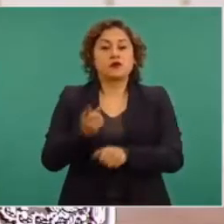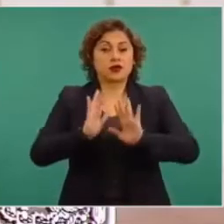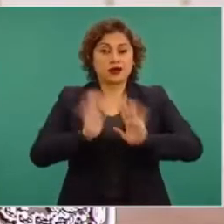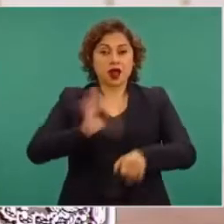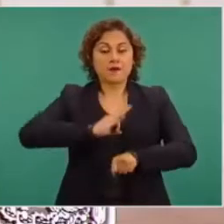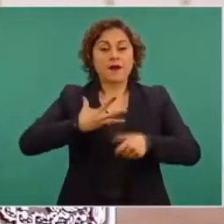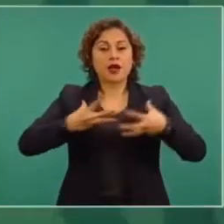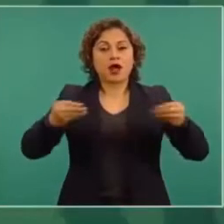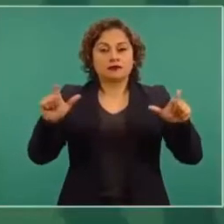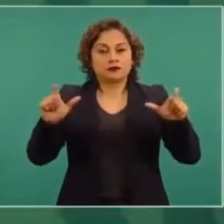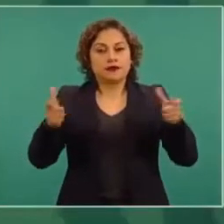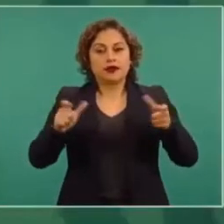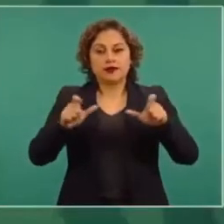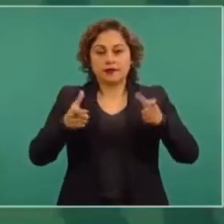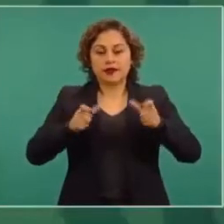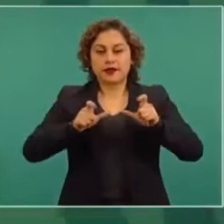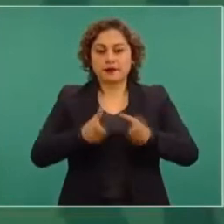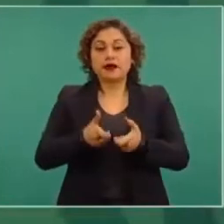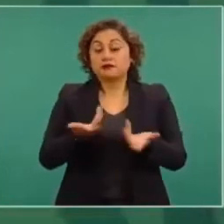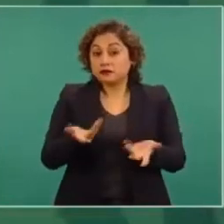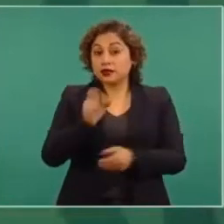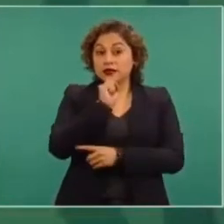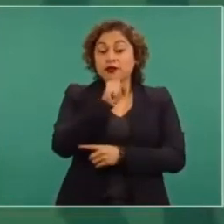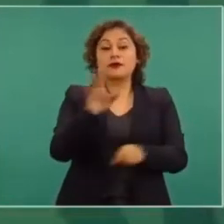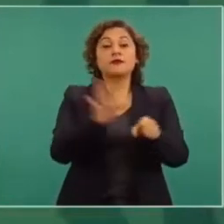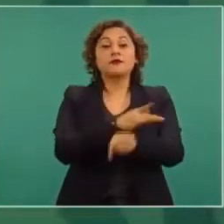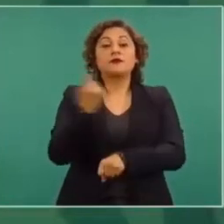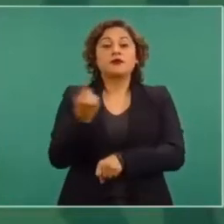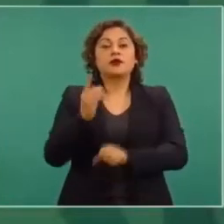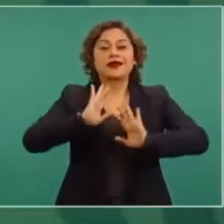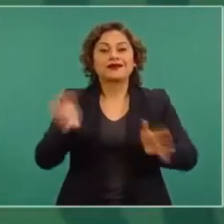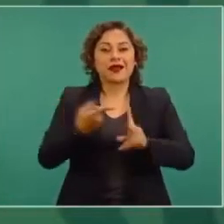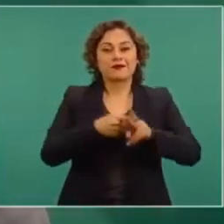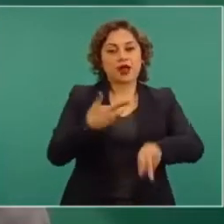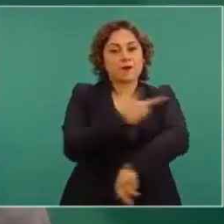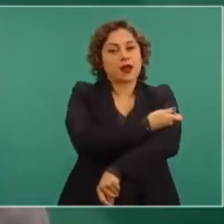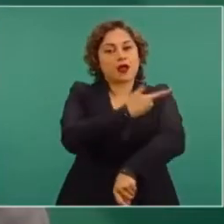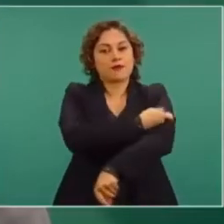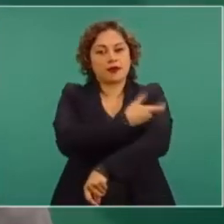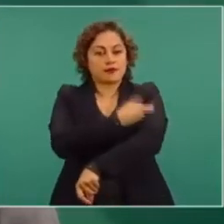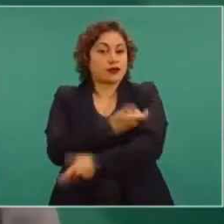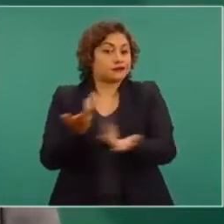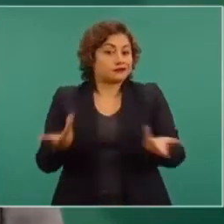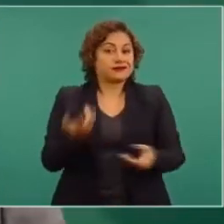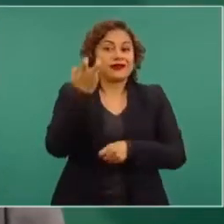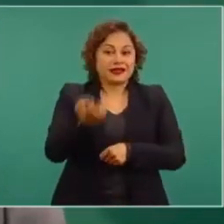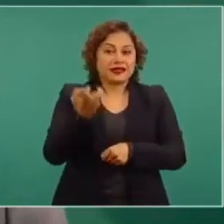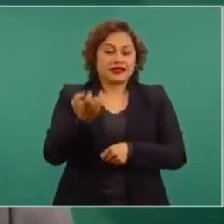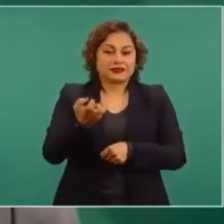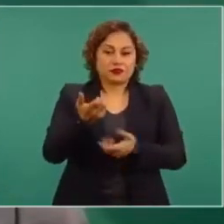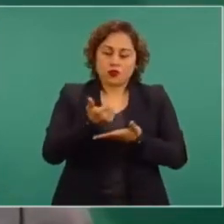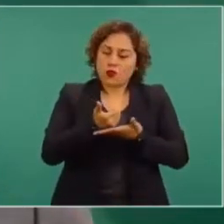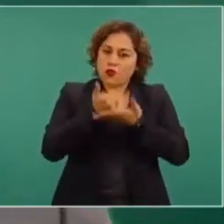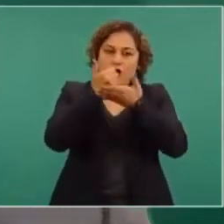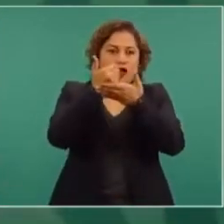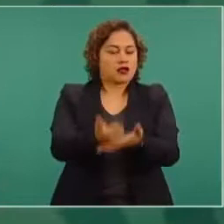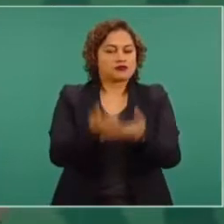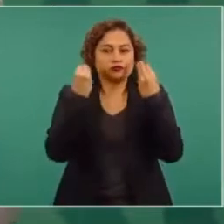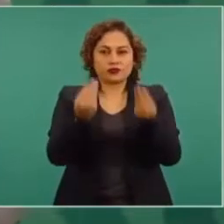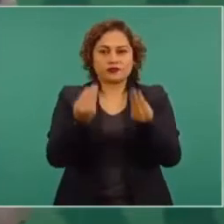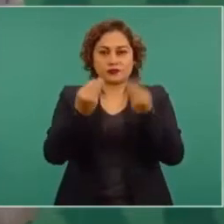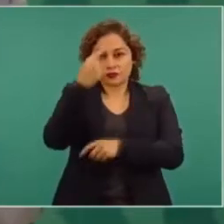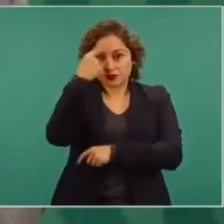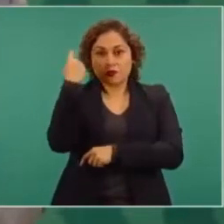la pandemia y también porque ya tenemos la posibilidad de la aplicación de la vacuna. Esto es lo que nos va a dar más